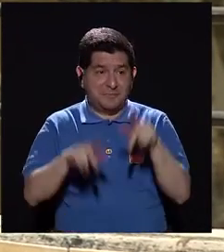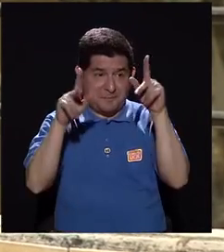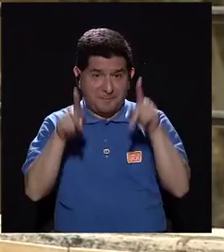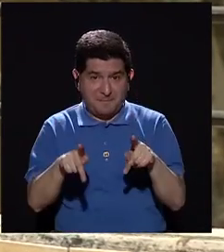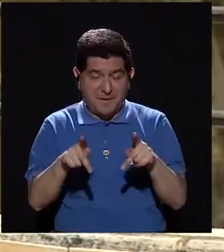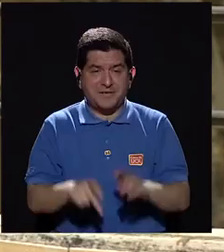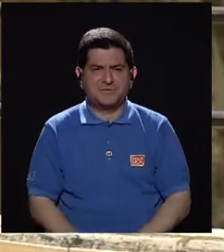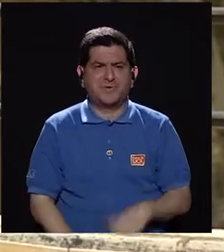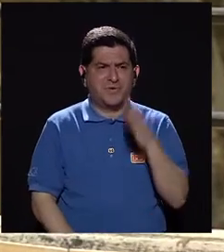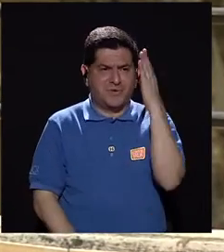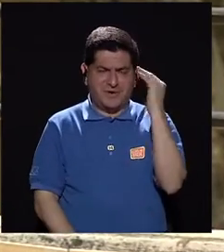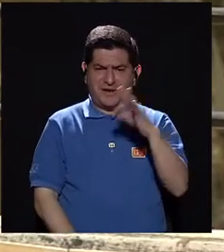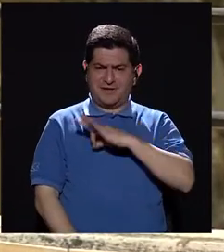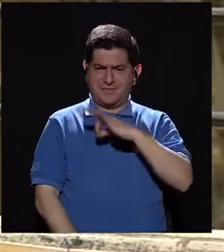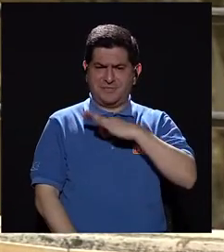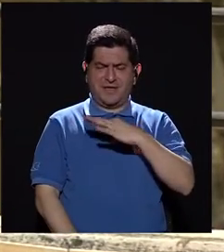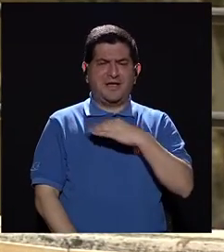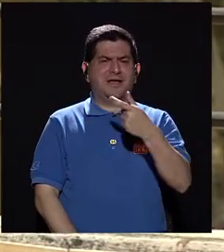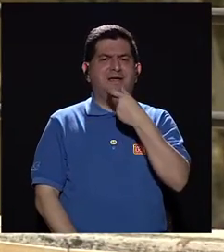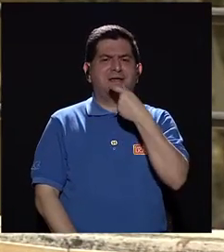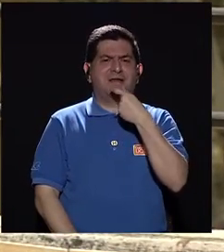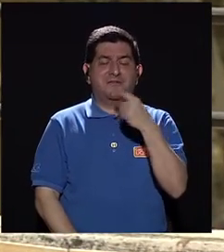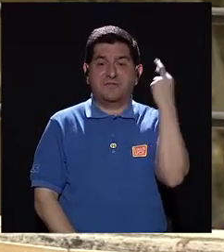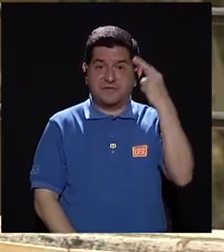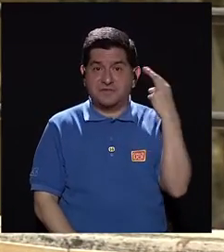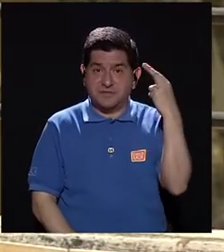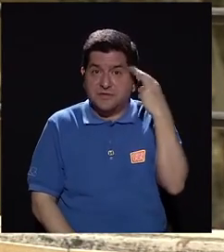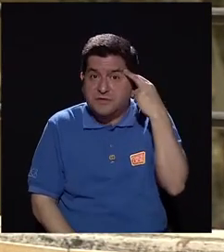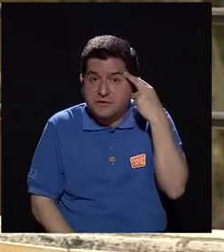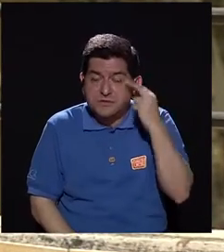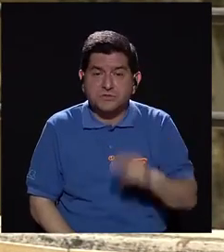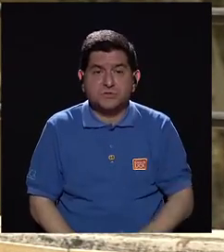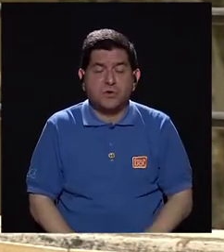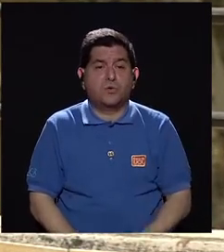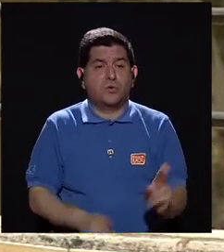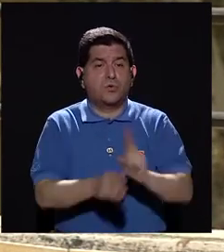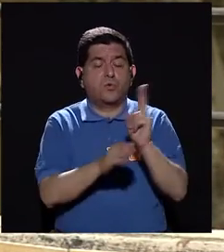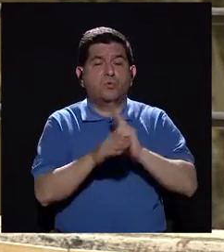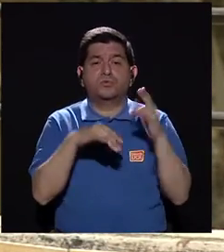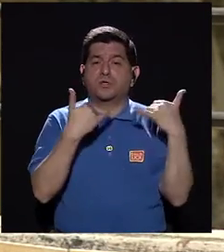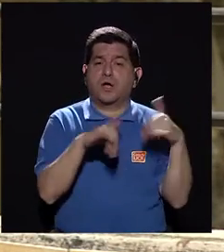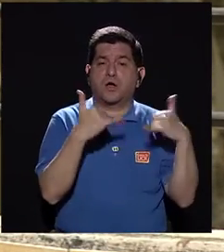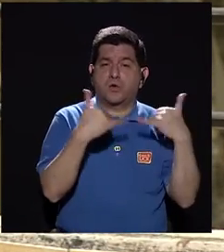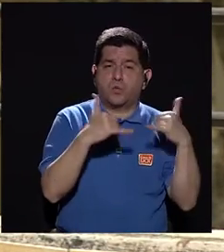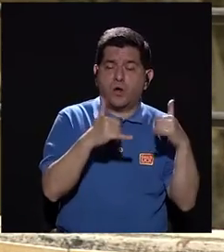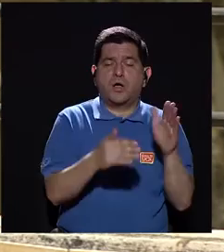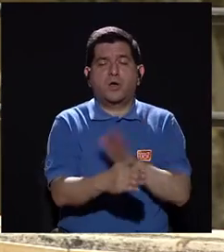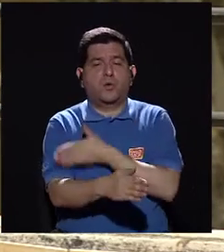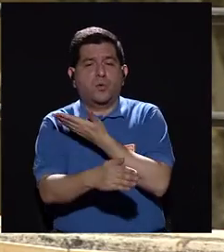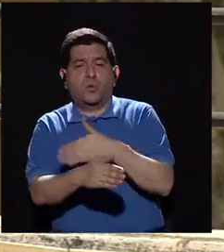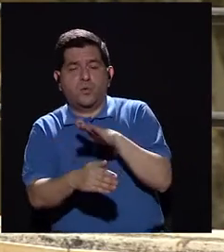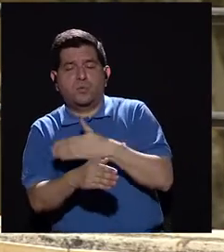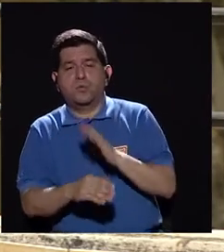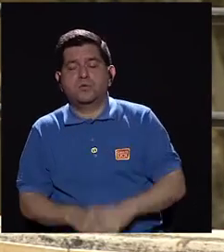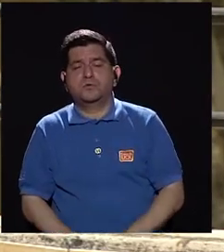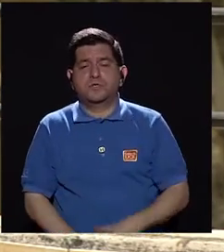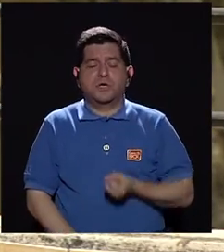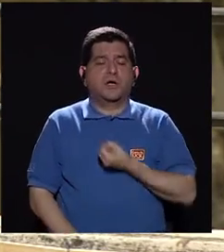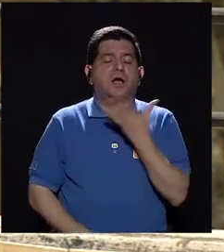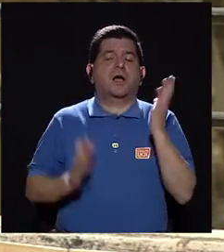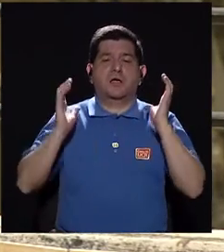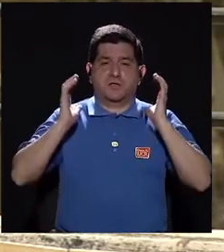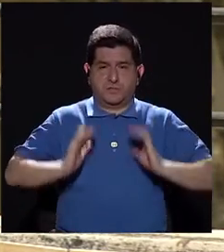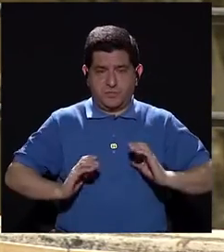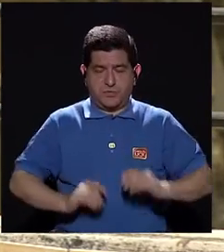experimentando los beneficios de la risa. ¿Por qué? Porque podemos utilizar el juego, podemos utilizar la música, podemos utilizar la